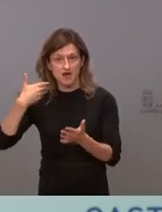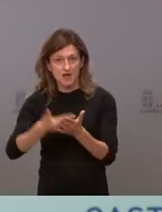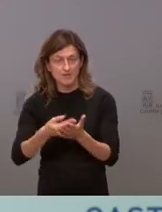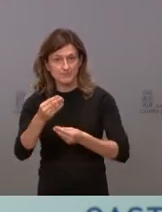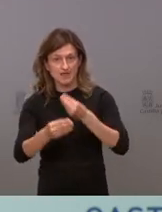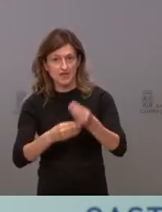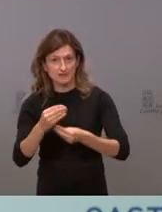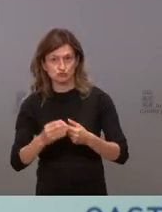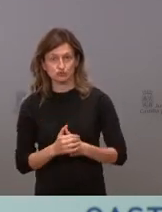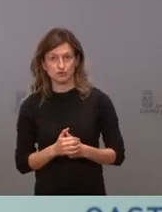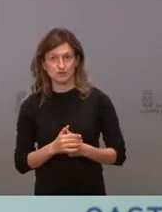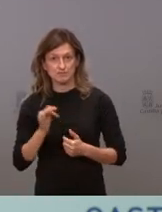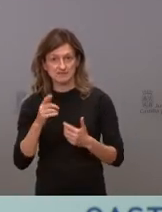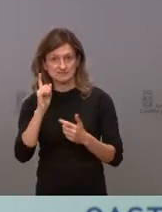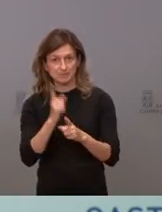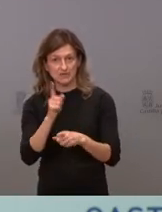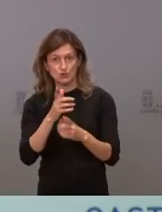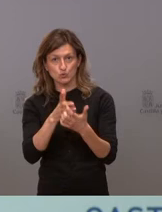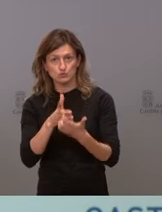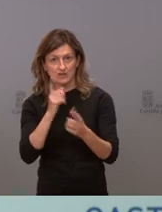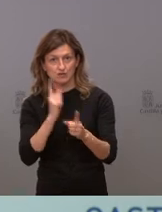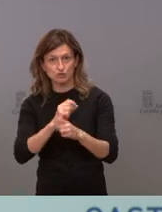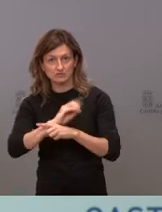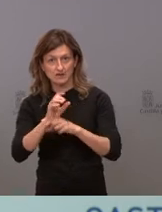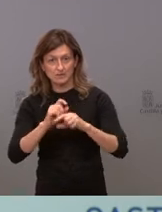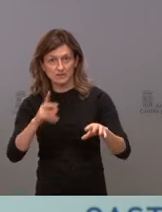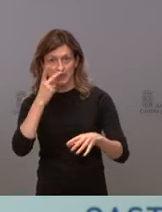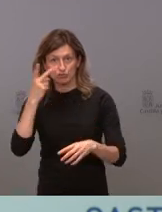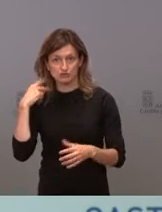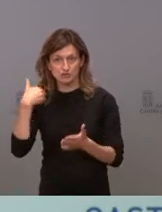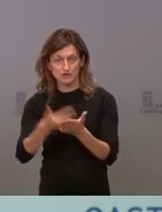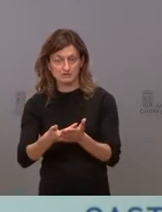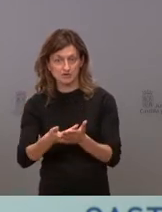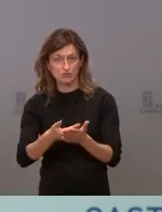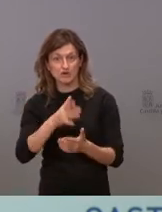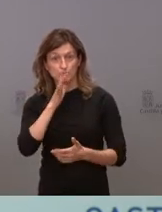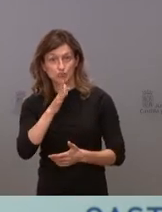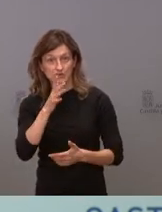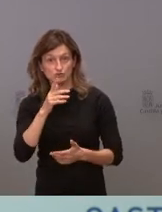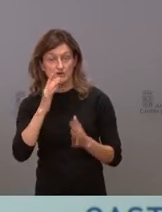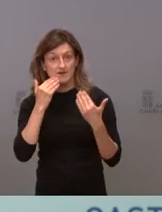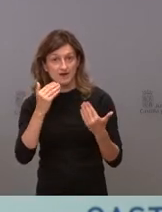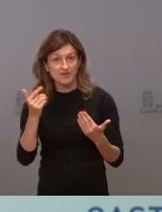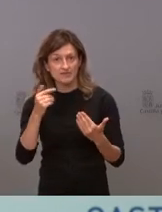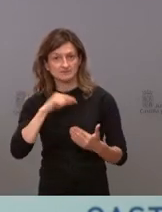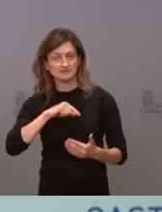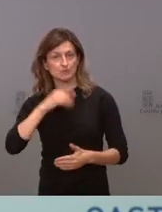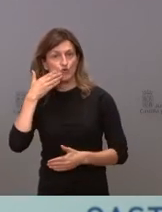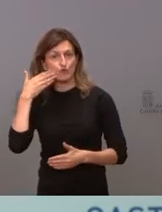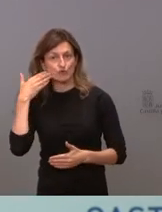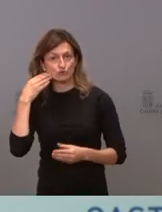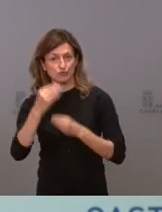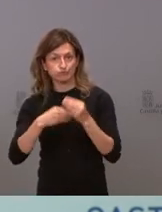aparte de luchar contra la pandemia durante estos dos años. Y eso es lo que nos hace estar muy orgullosos de lo